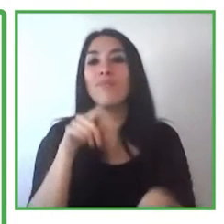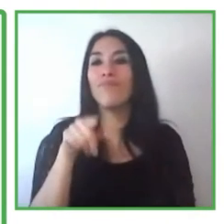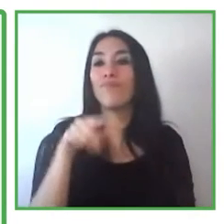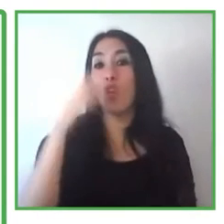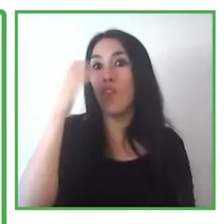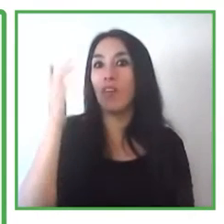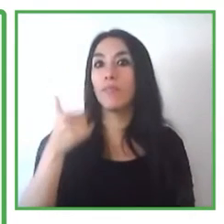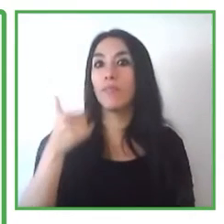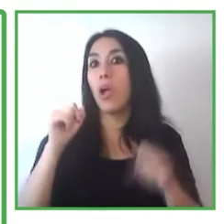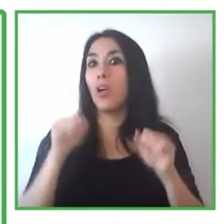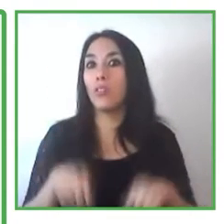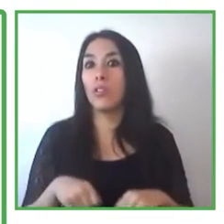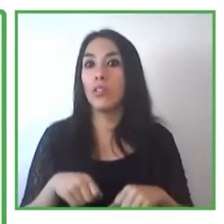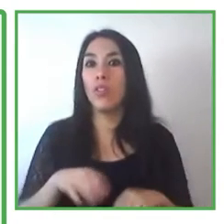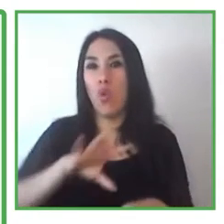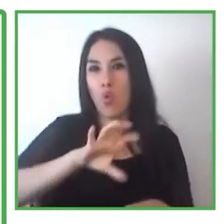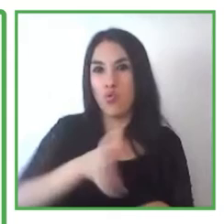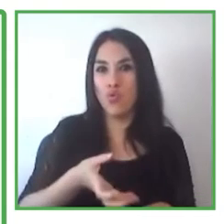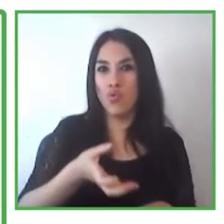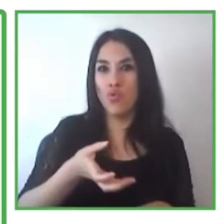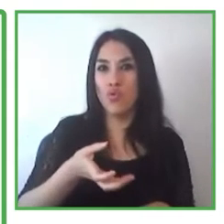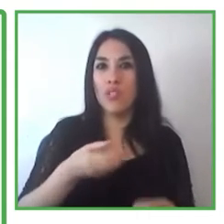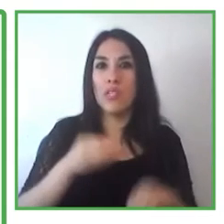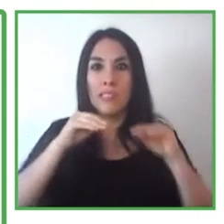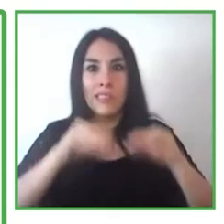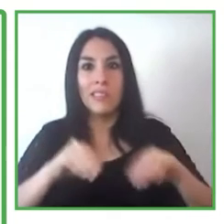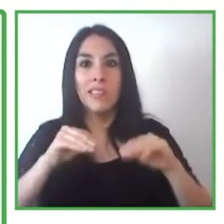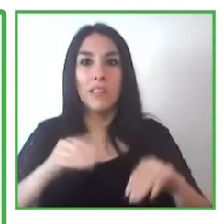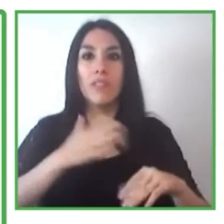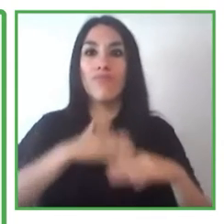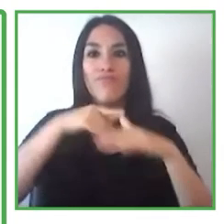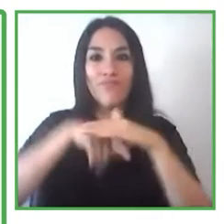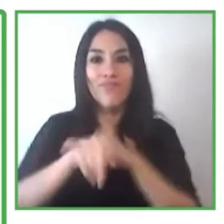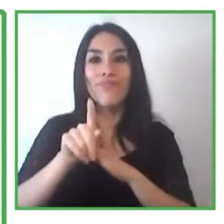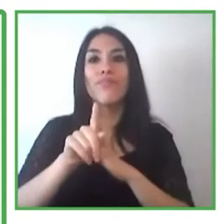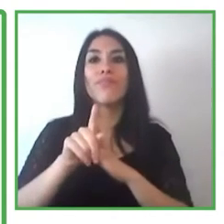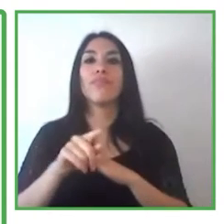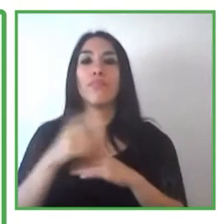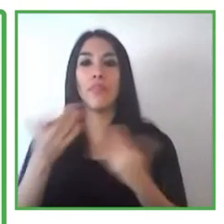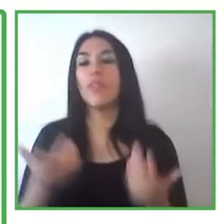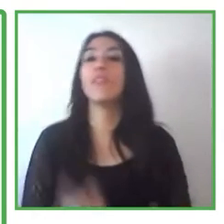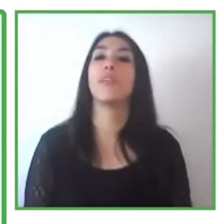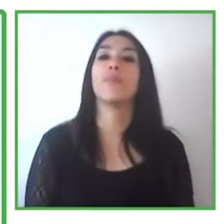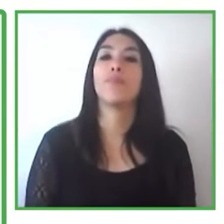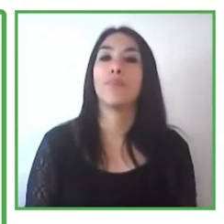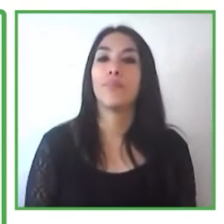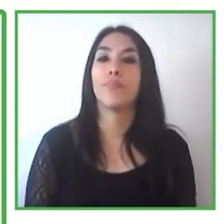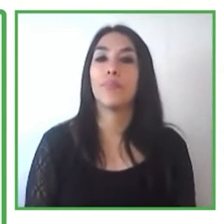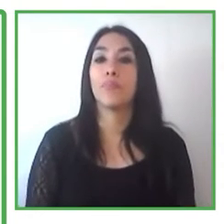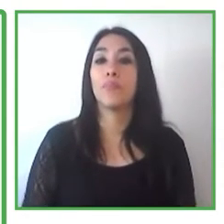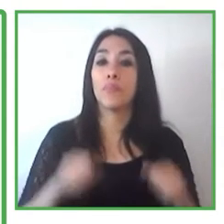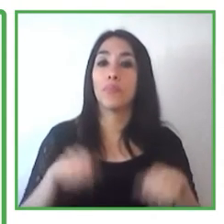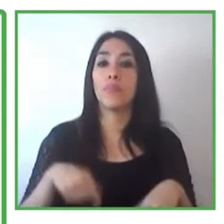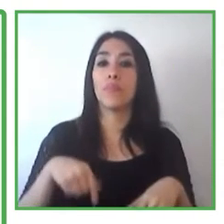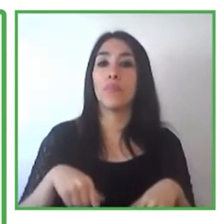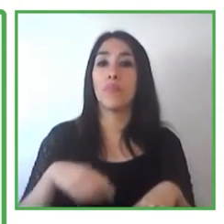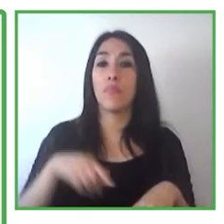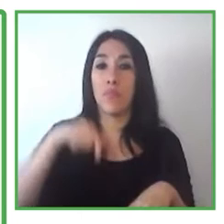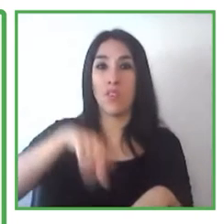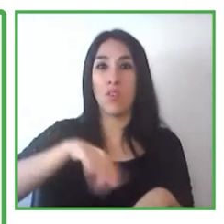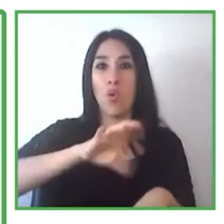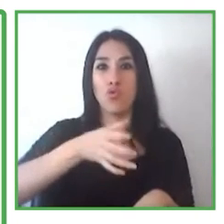formación, centros de formación avalados, en este caso acá en Costa Rica, por el Instituto Nacional de